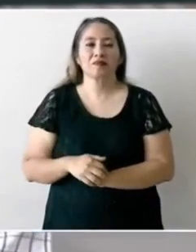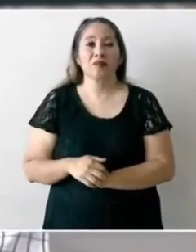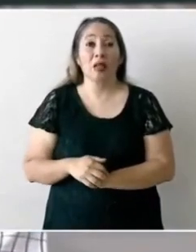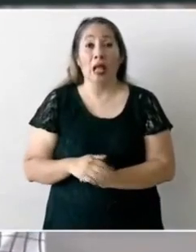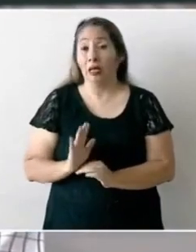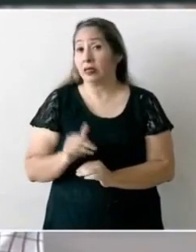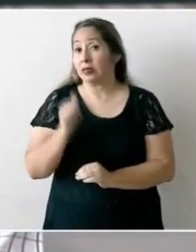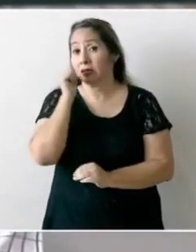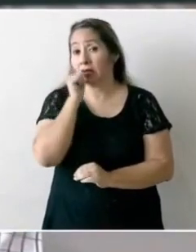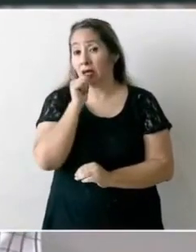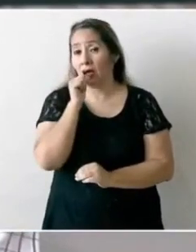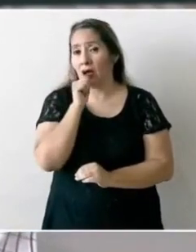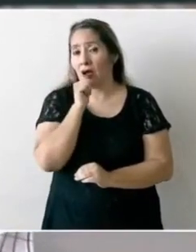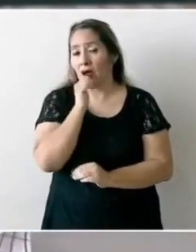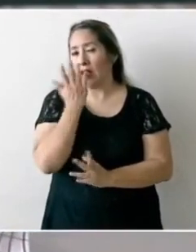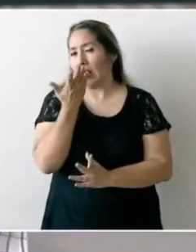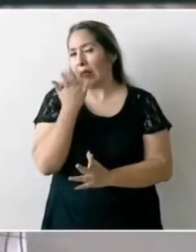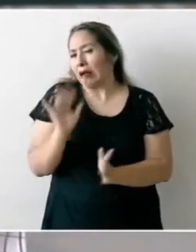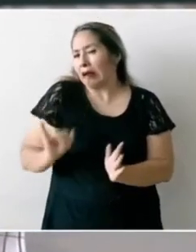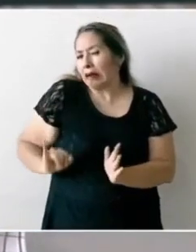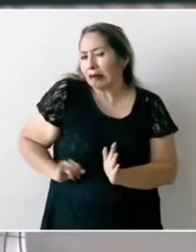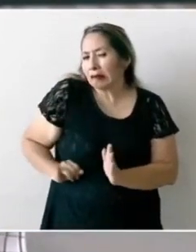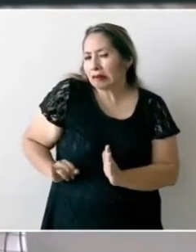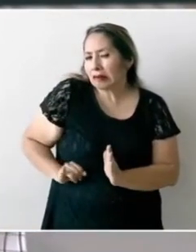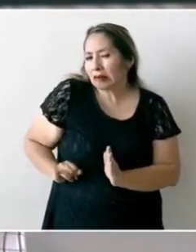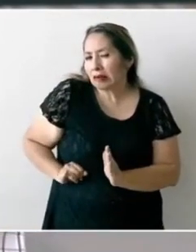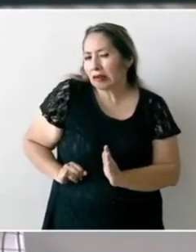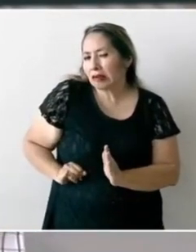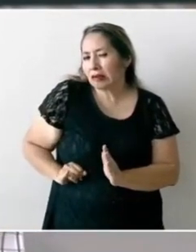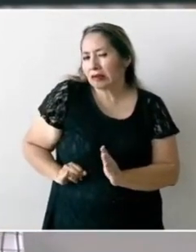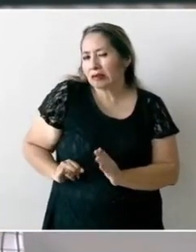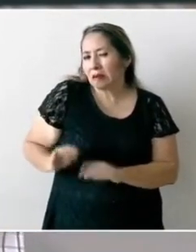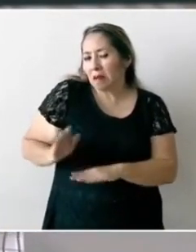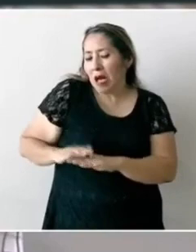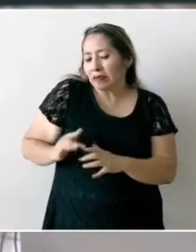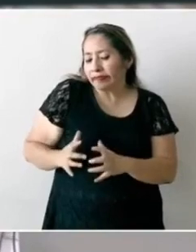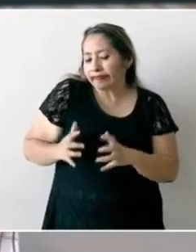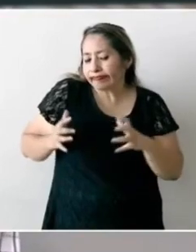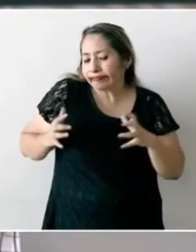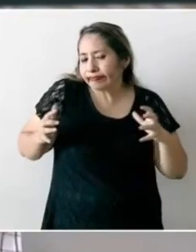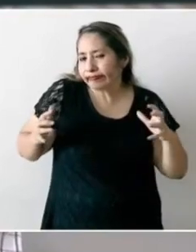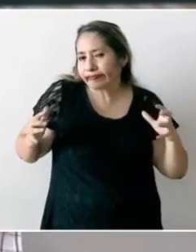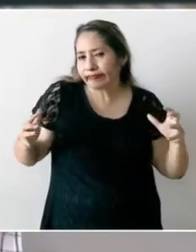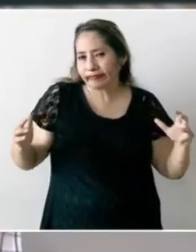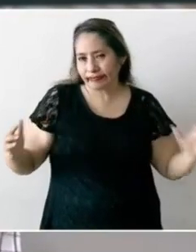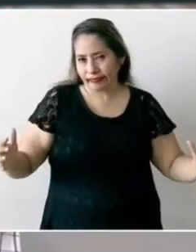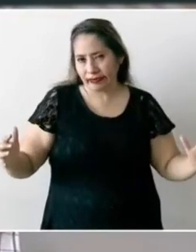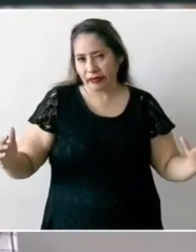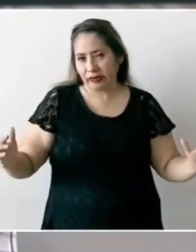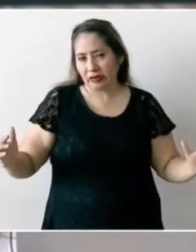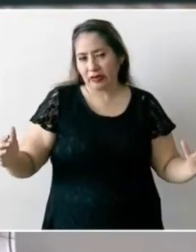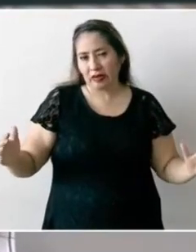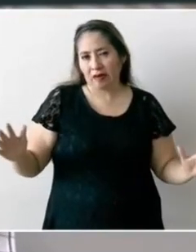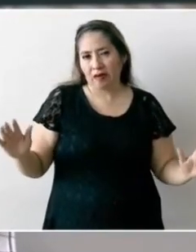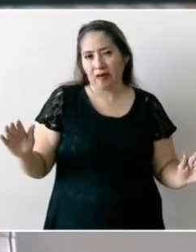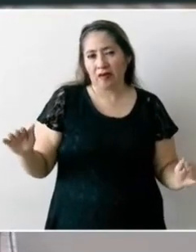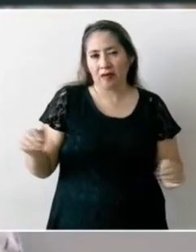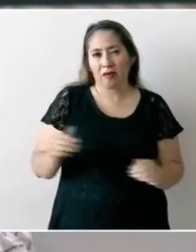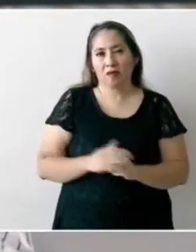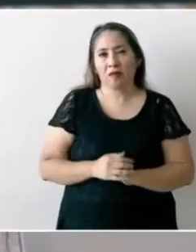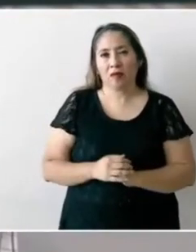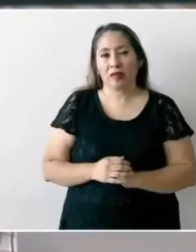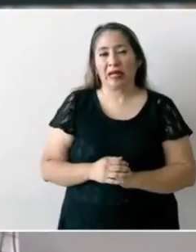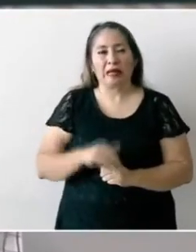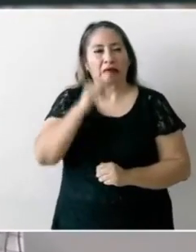el interés colectivo por encima de los intereses